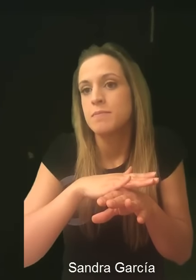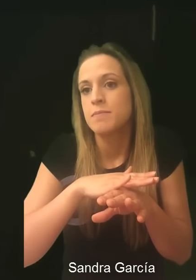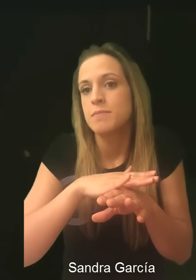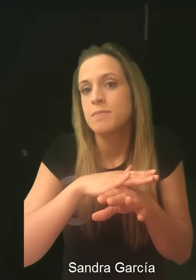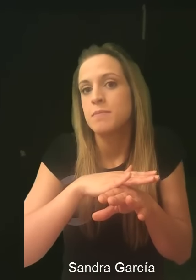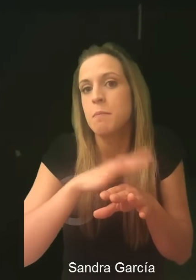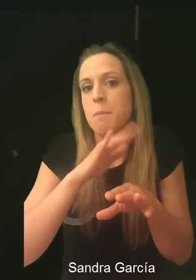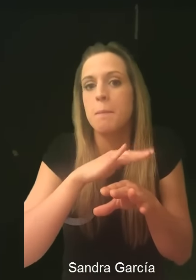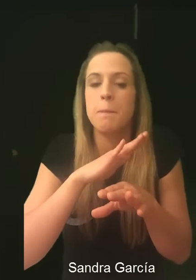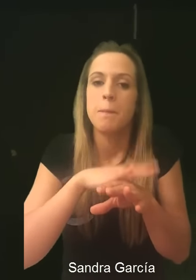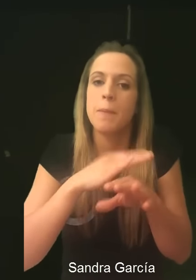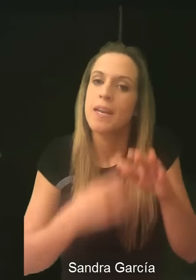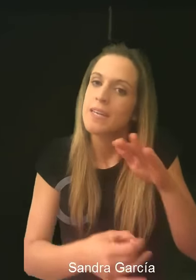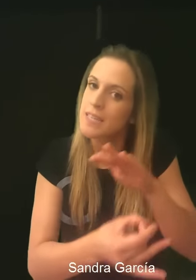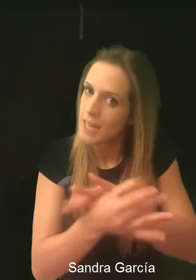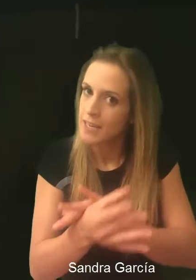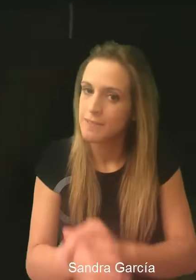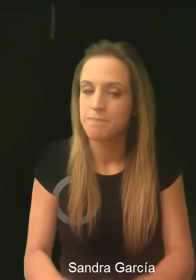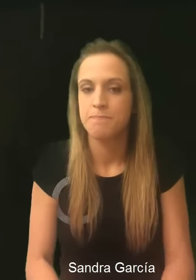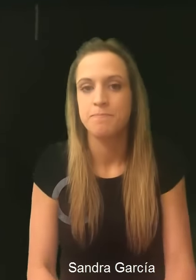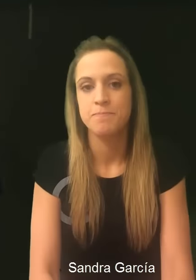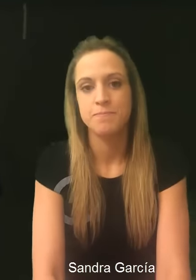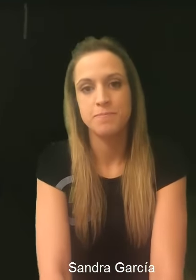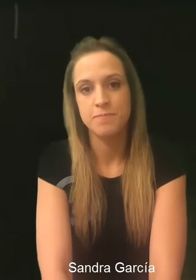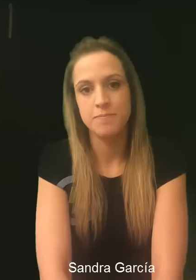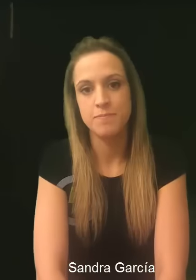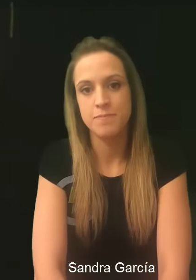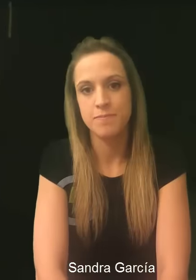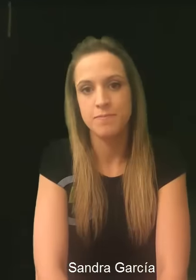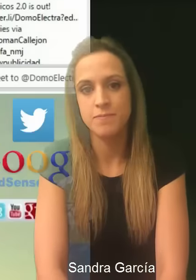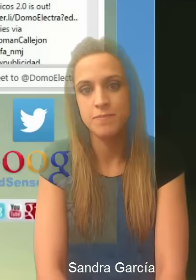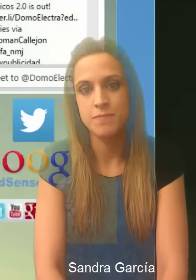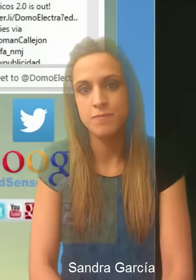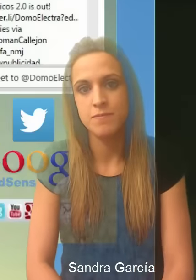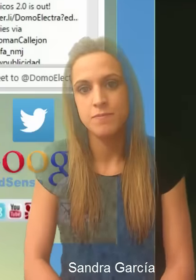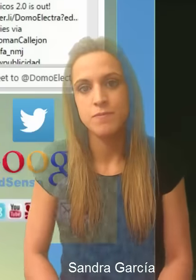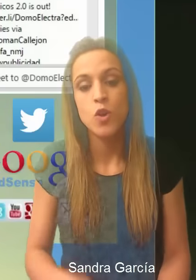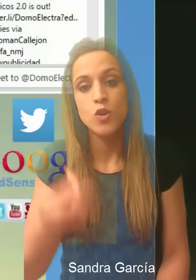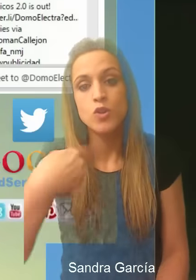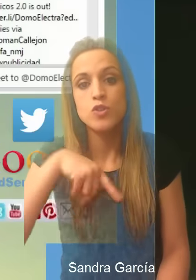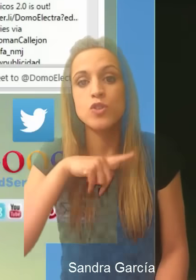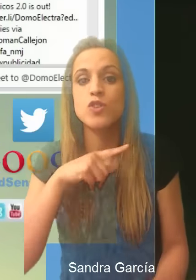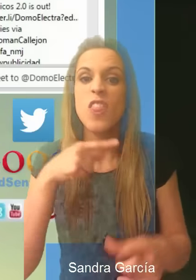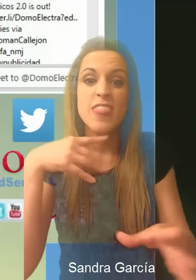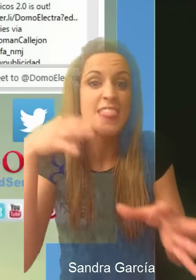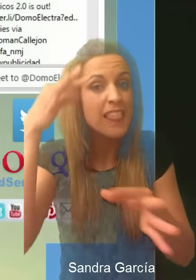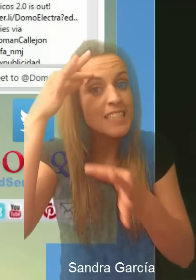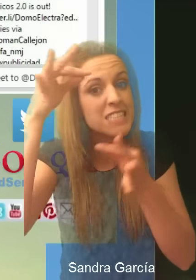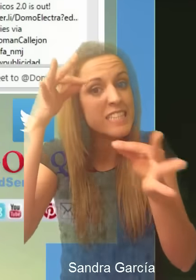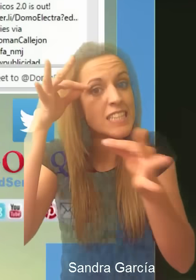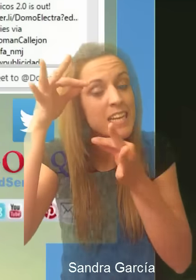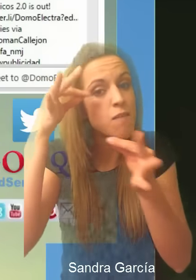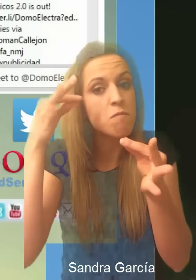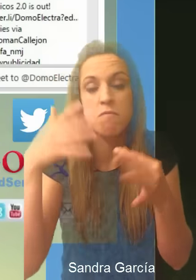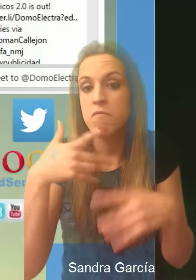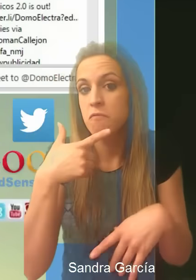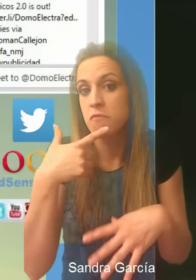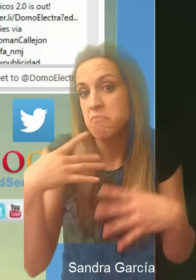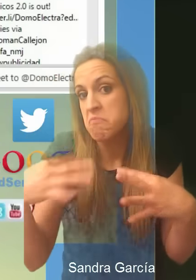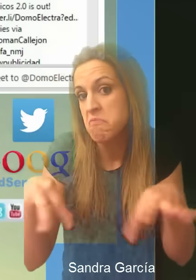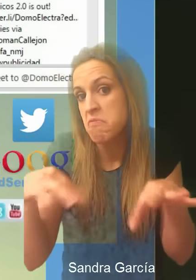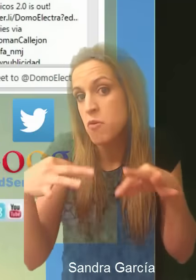Talit, sino las virtuales. Pongo un contenido en WordPress, nos diferenciamos por detalles muy simples,